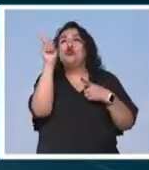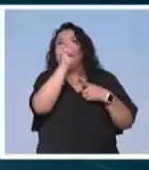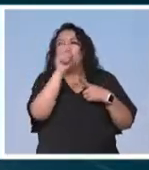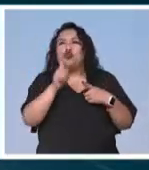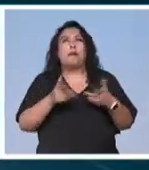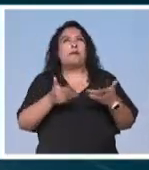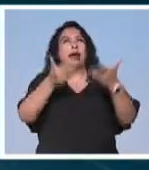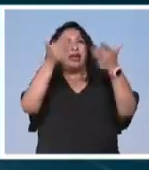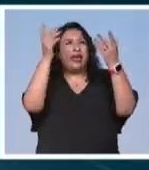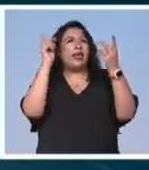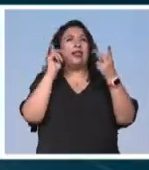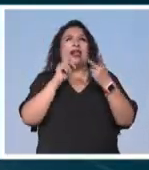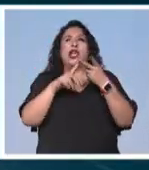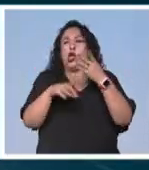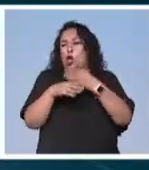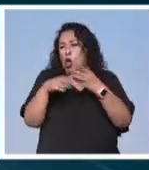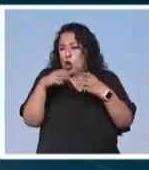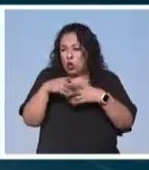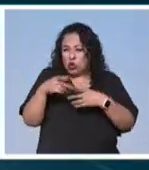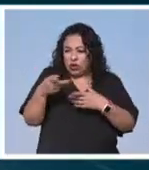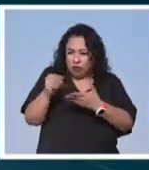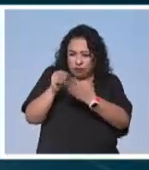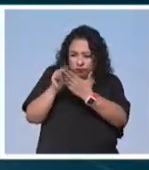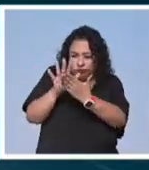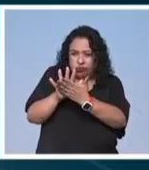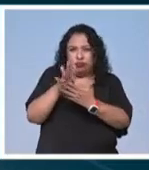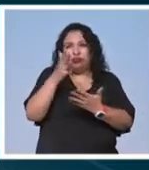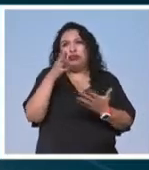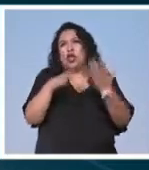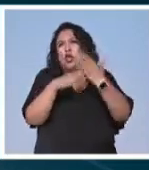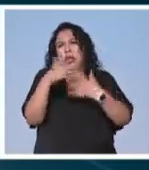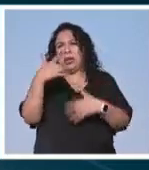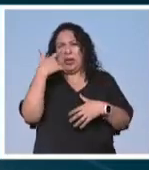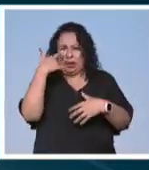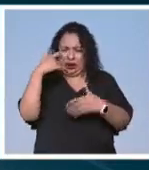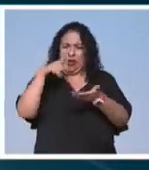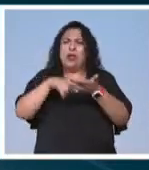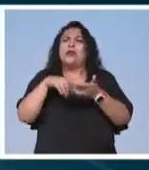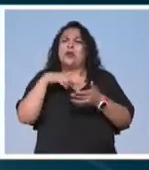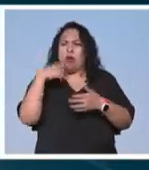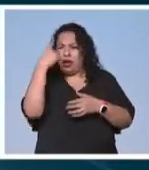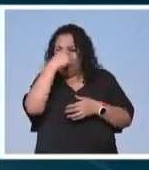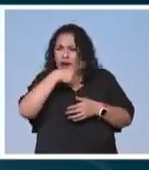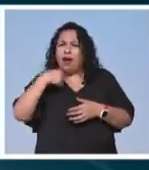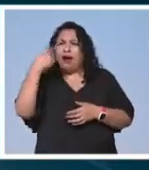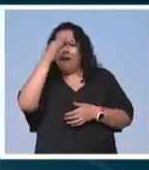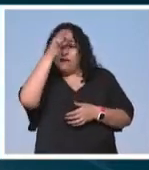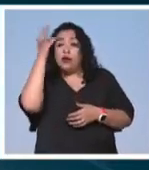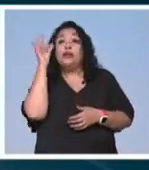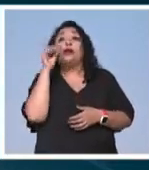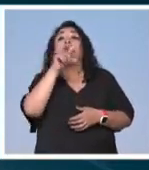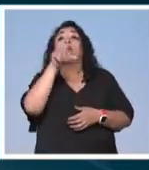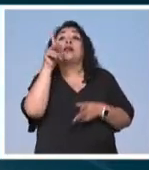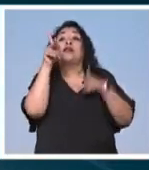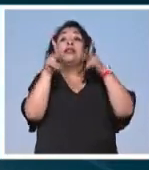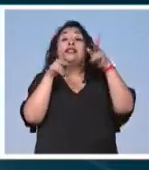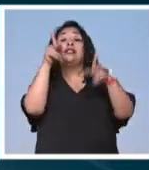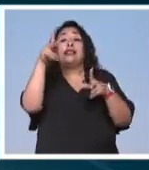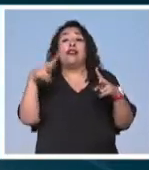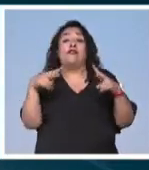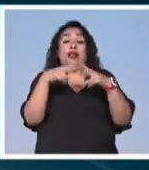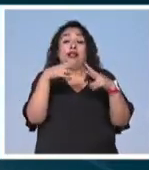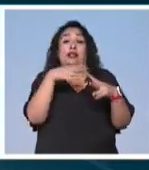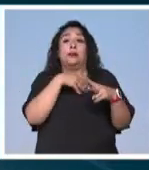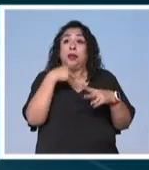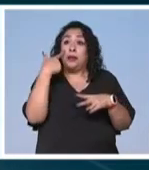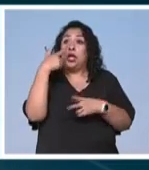en la pared la encuentras en productos la encuentras en los productos más raros después de visitar la capital de Francia